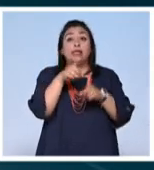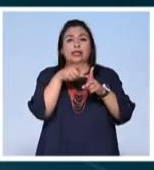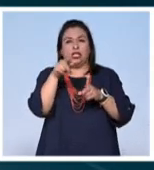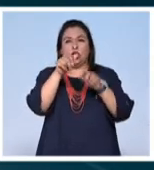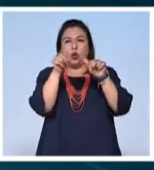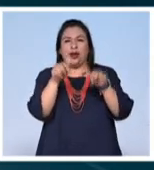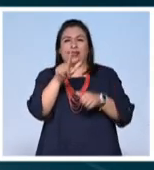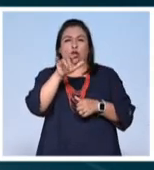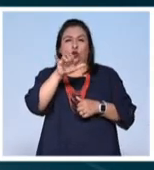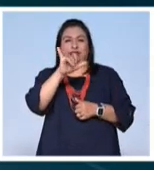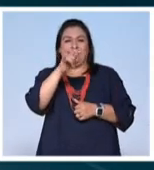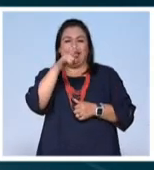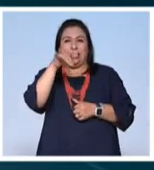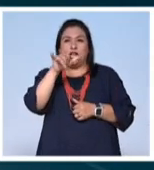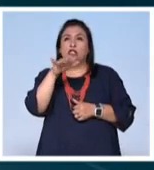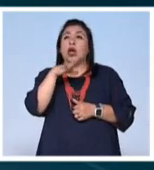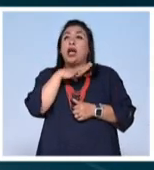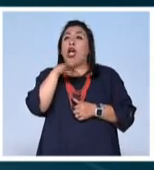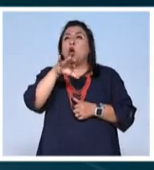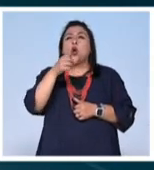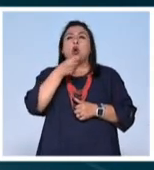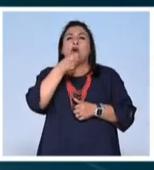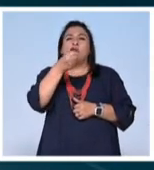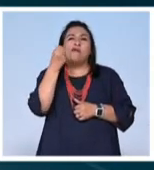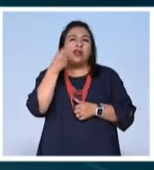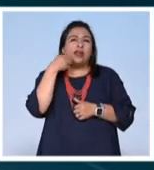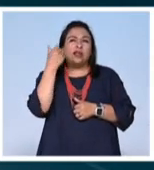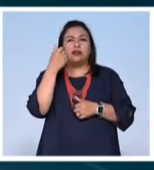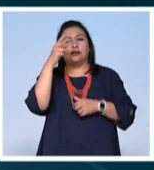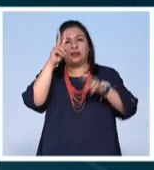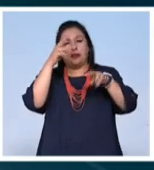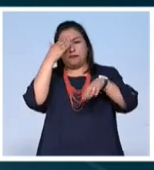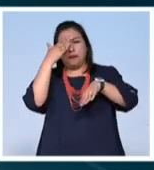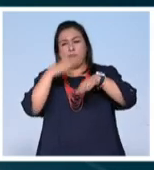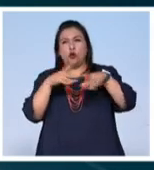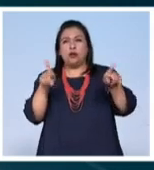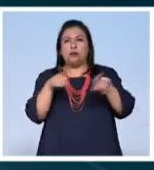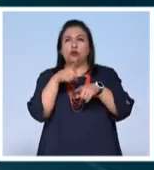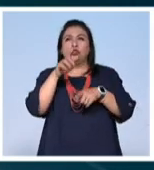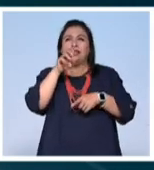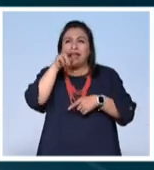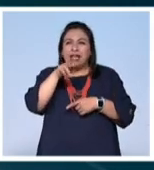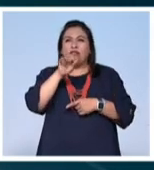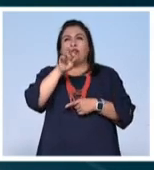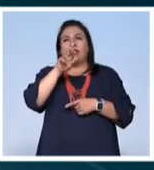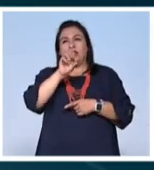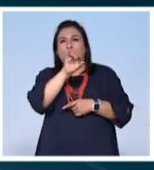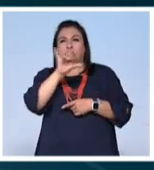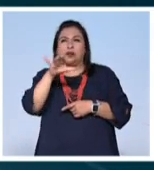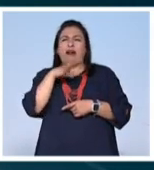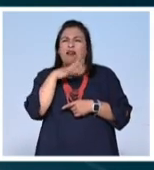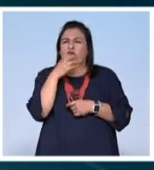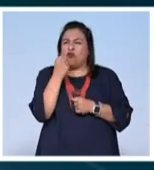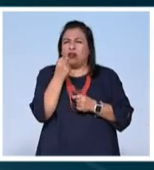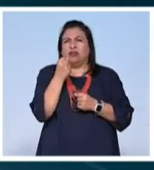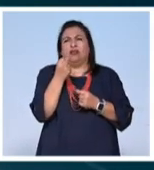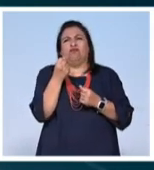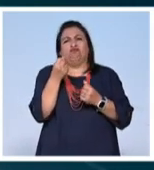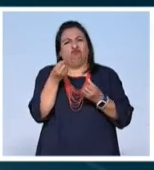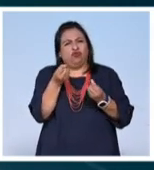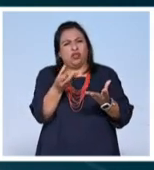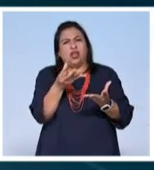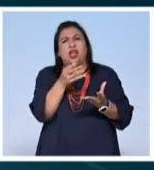de arte Luis Ignacio Sainz ofreció la conferencia Memoria y Música en Federico Silva en donde ha destacado el profundo calado y